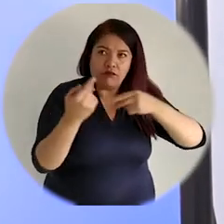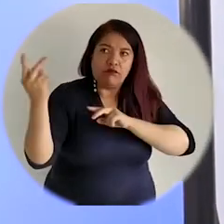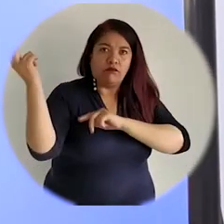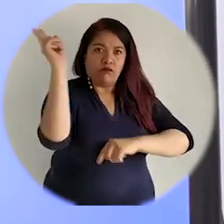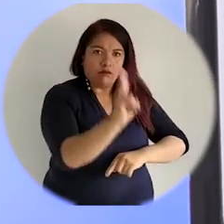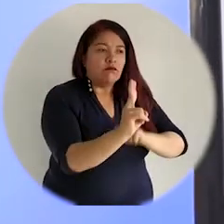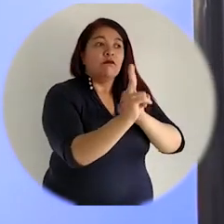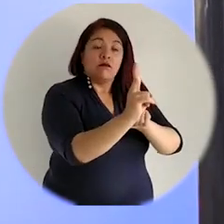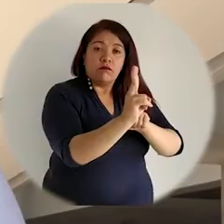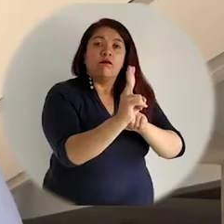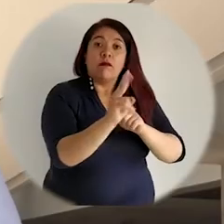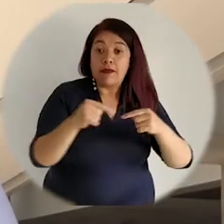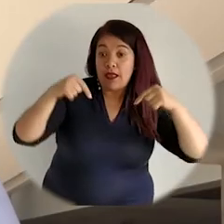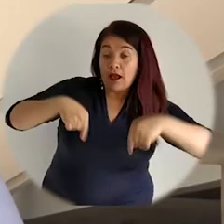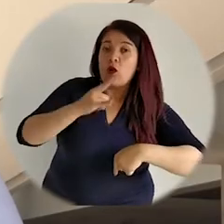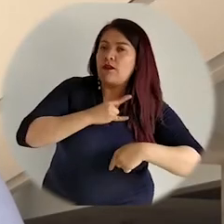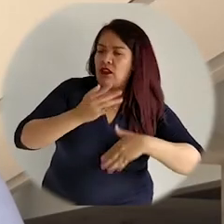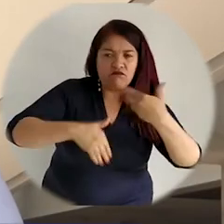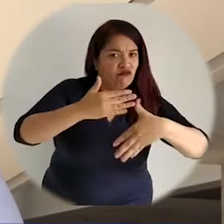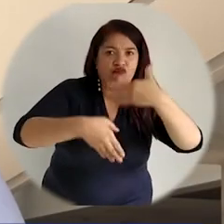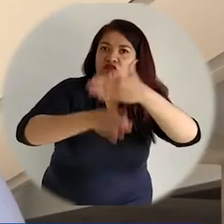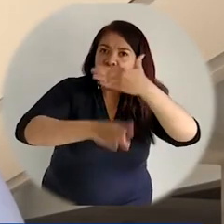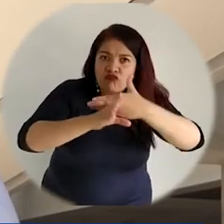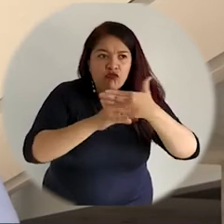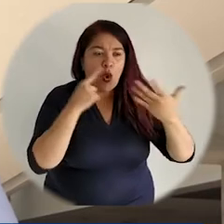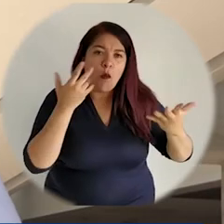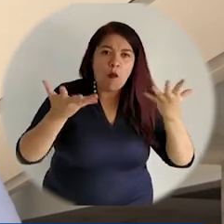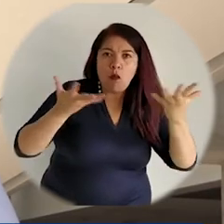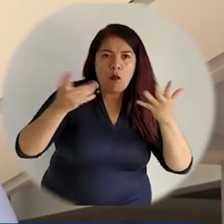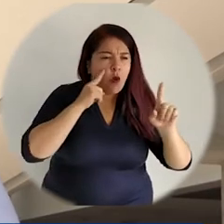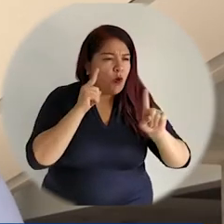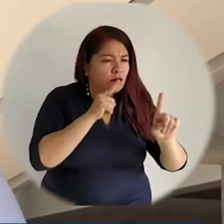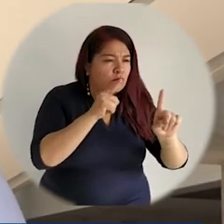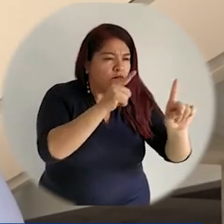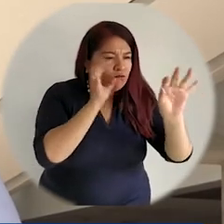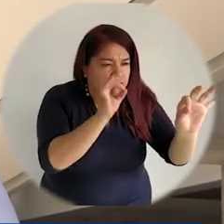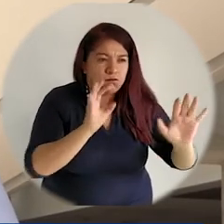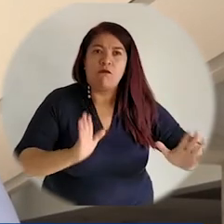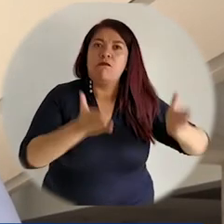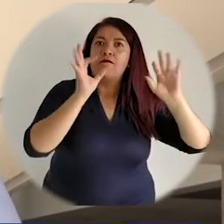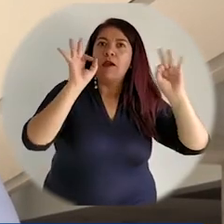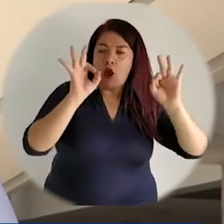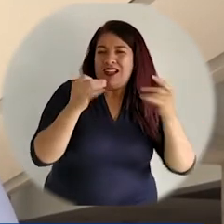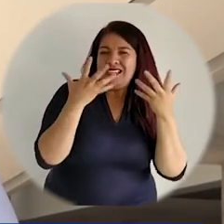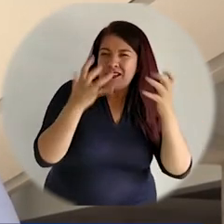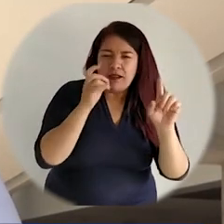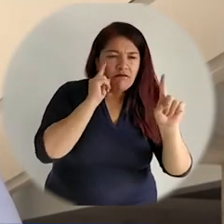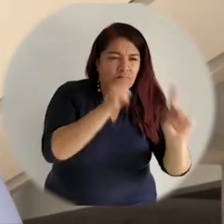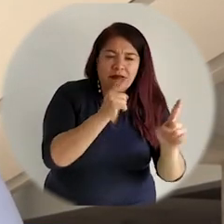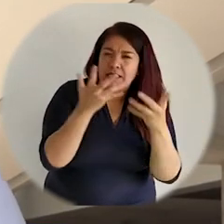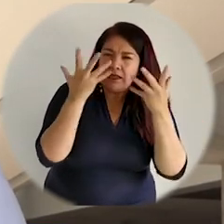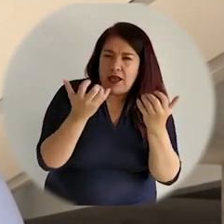par académico. Decirles que en la universidad seguimos avanzando, seguimos sembrando, seguimos buscando rutas y encontrándolas. En materia de